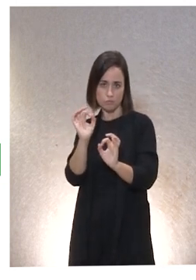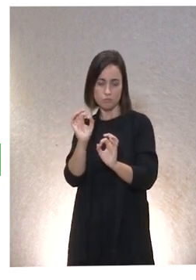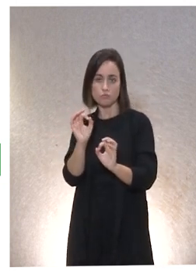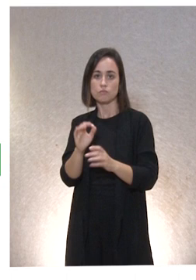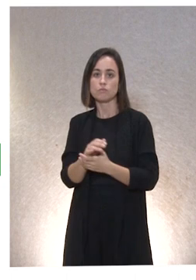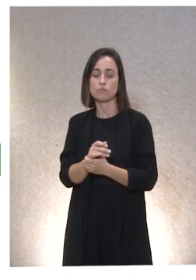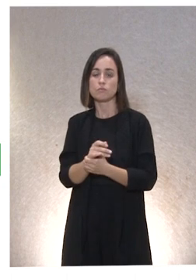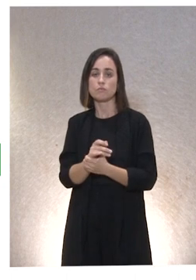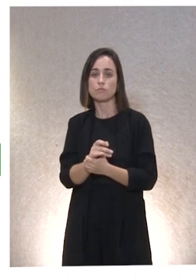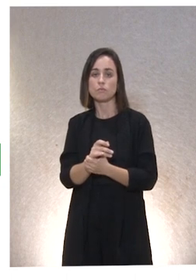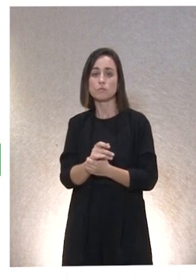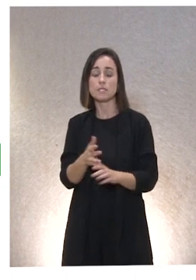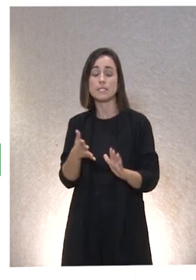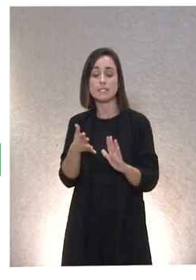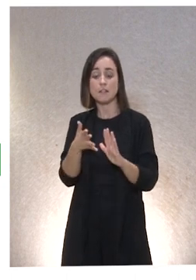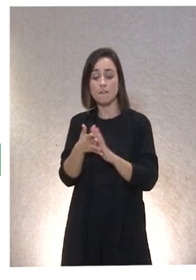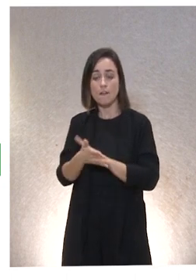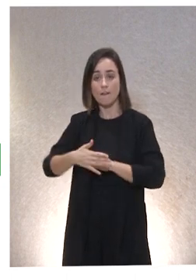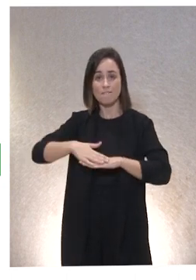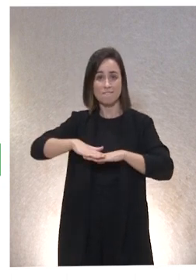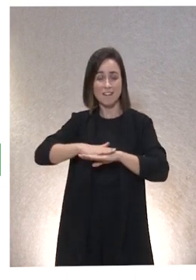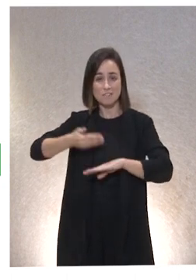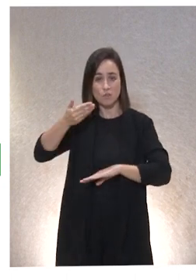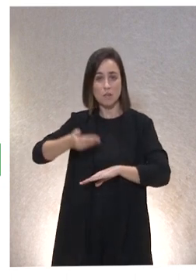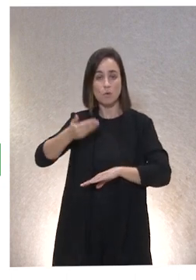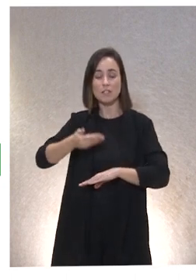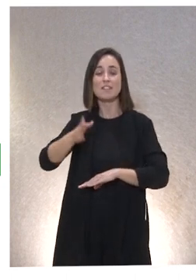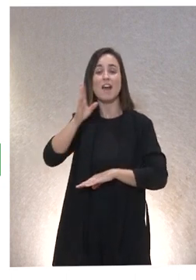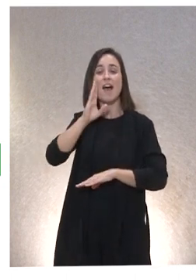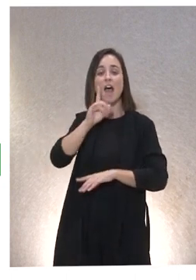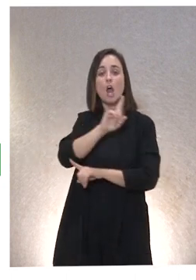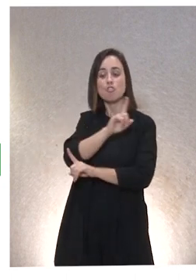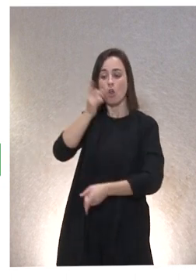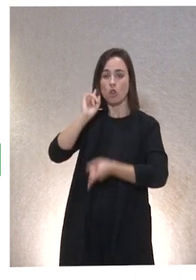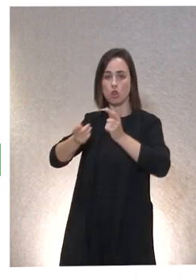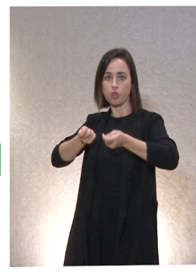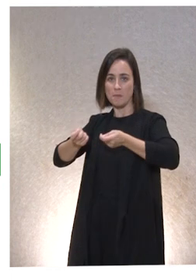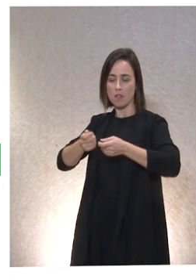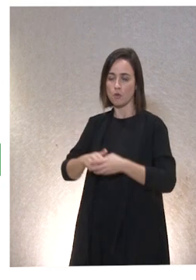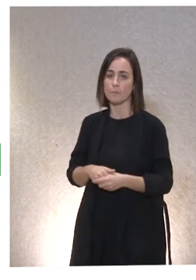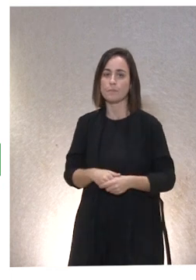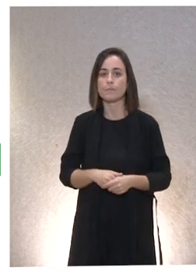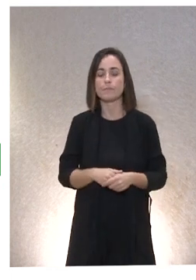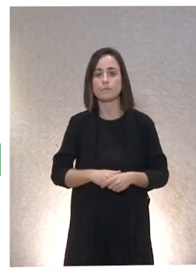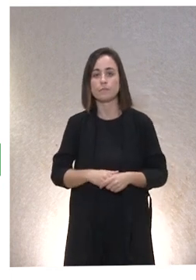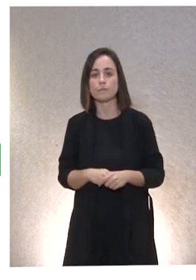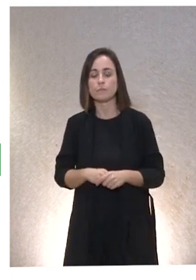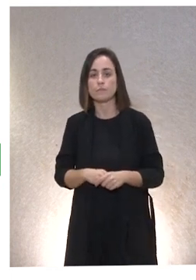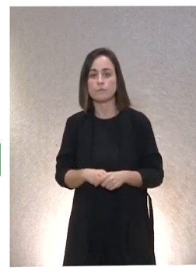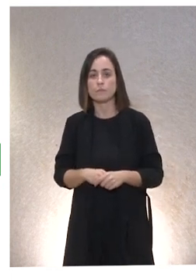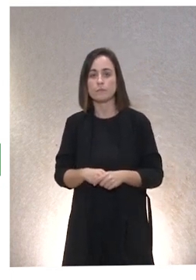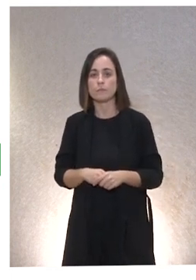por lo que voy diciendo si la clave es la no dominación. Y bueno, hay que tener presente que